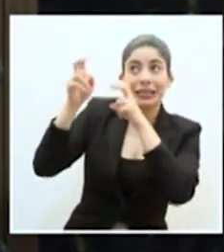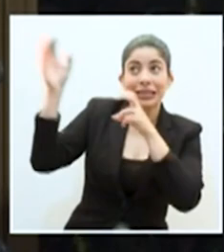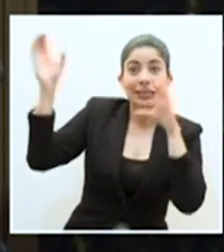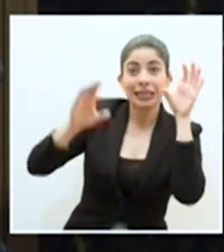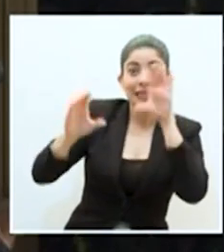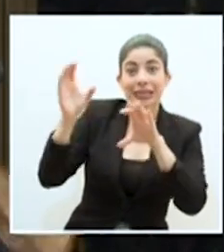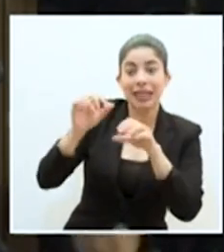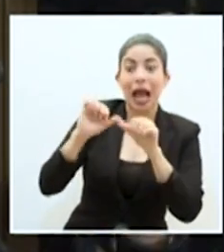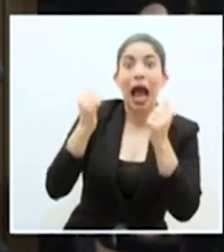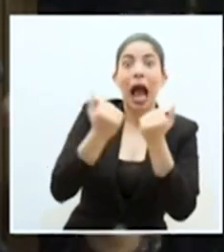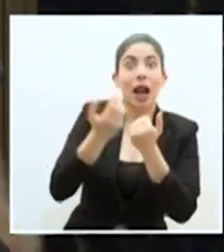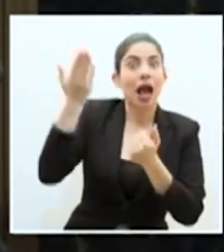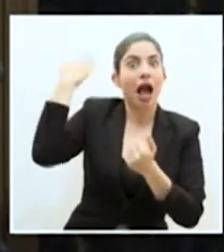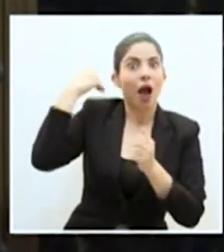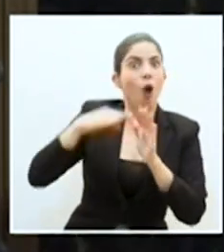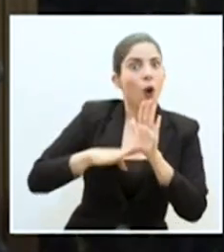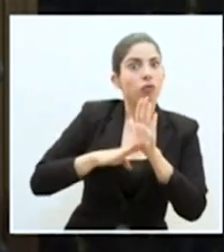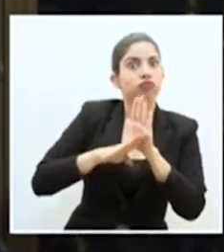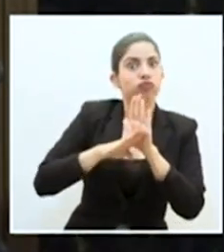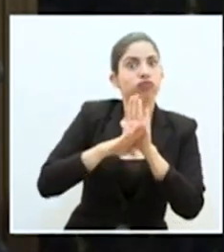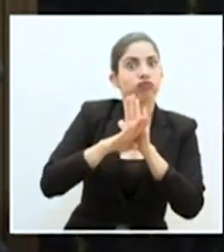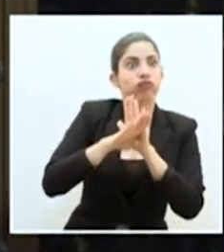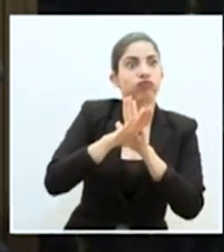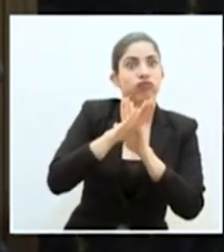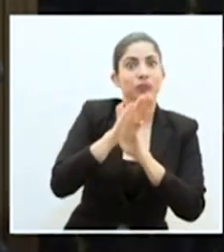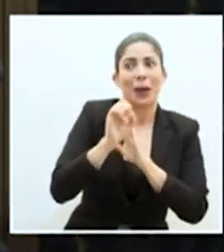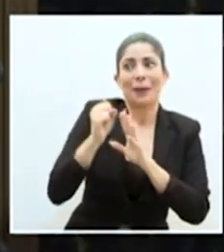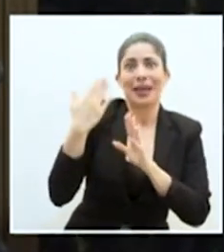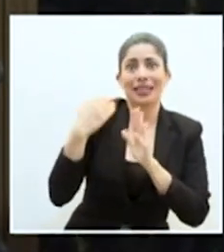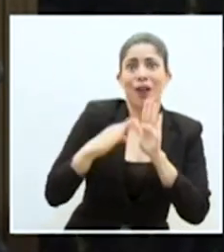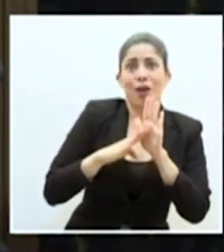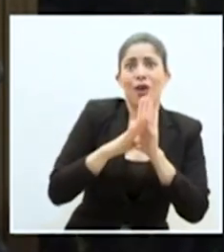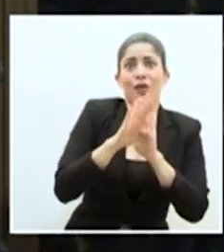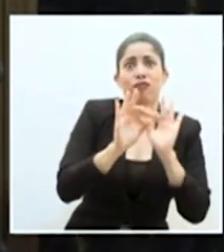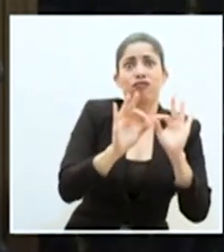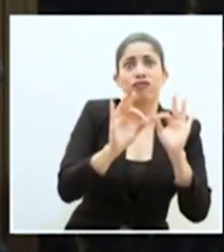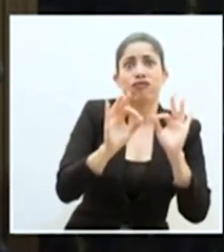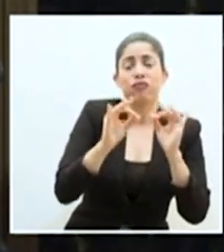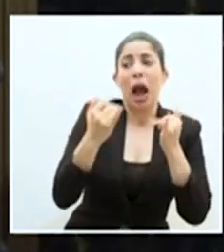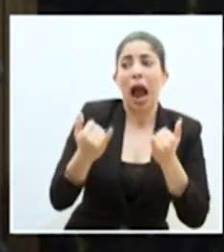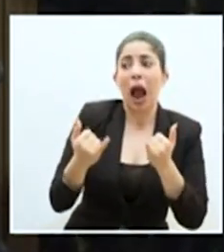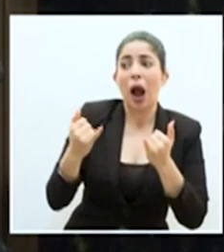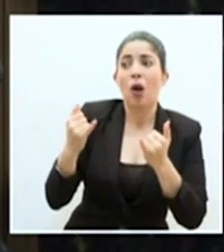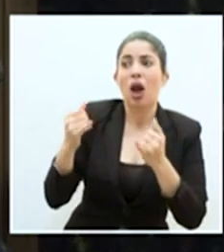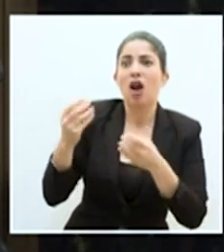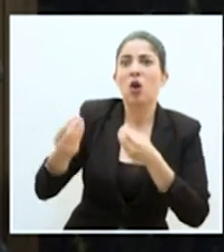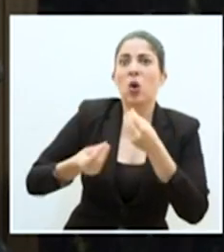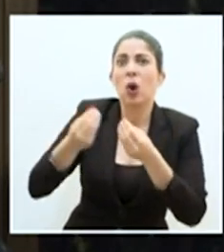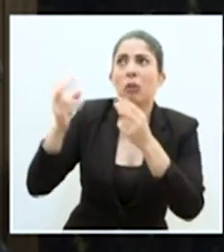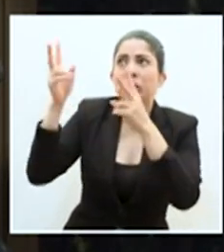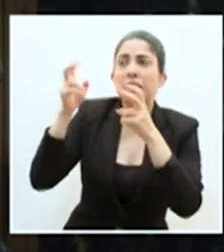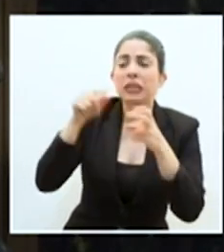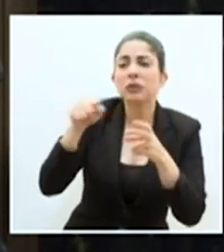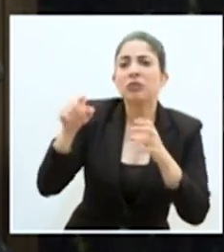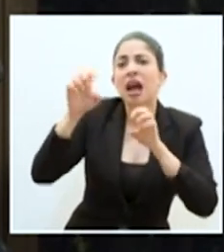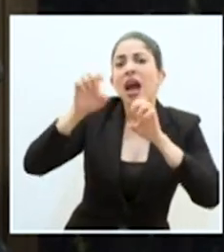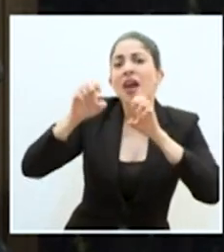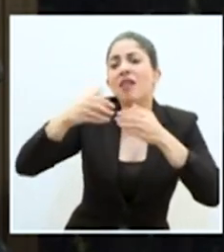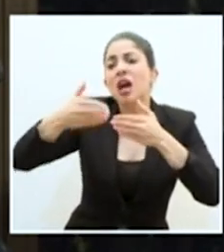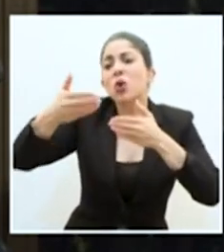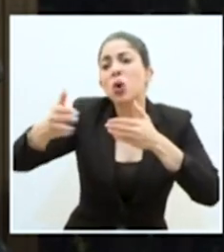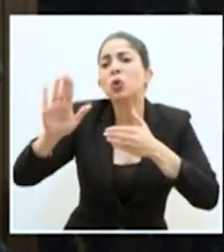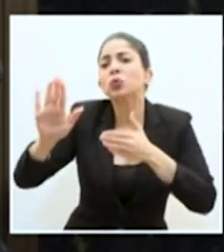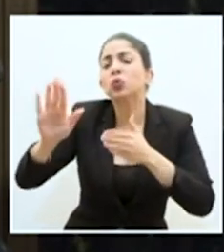en las que el país venía creciendo hasta meses atrás? ¿Qué evaluación están haciendo ustedes? ¿Qué números